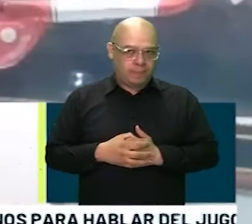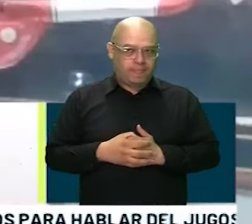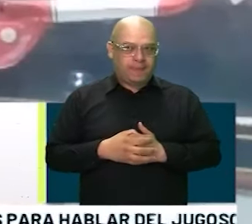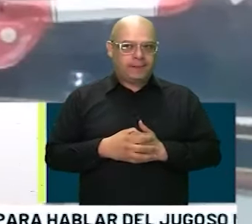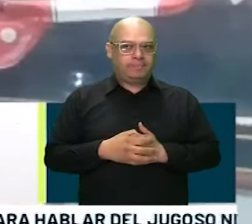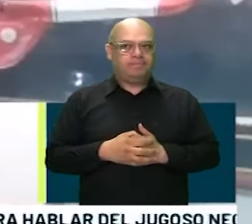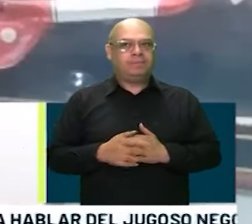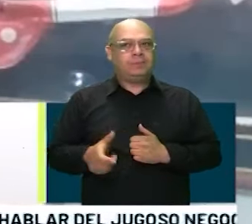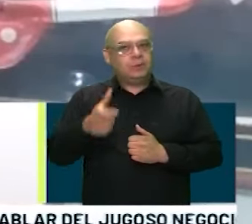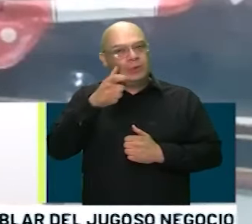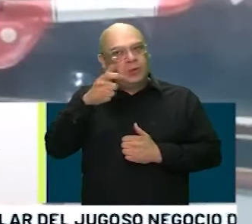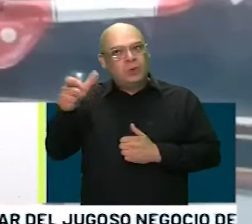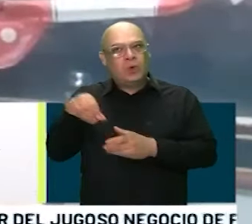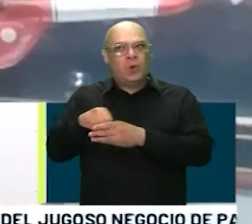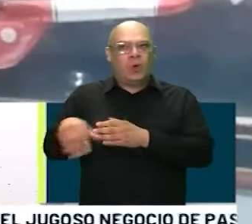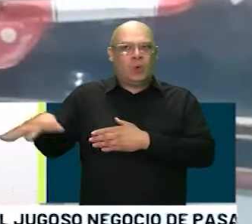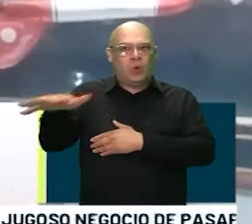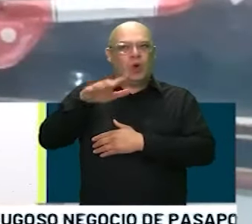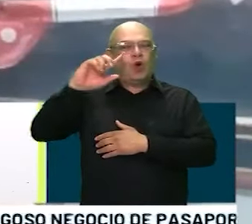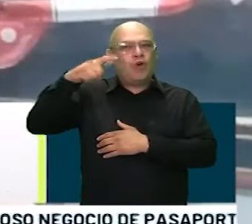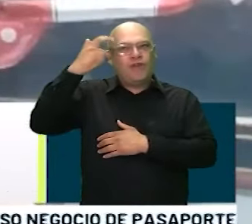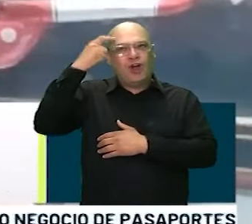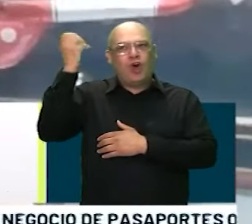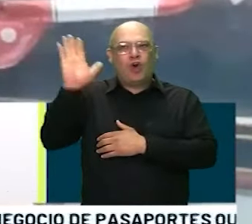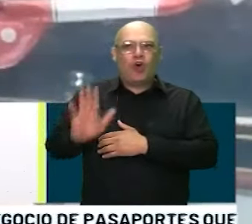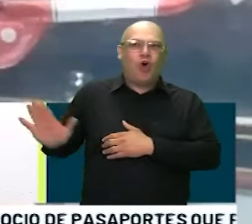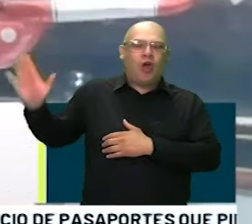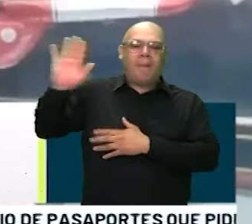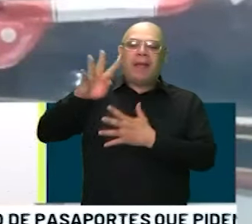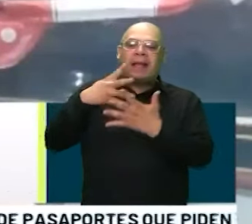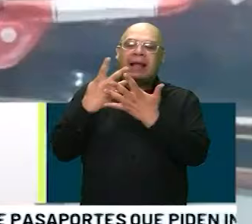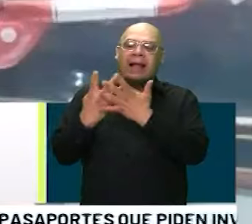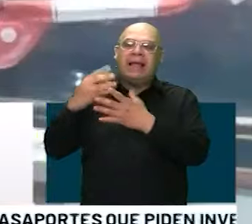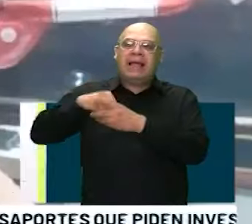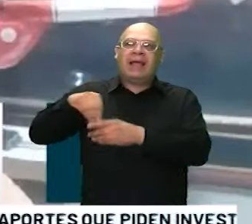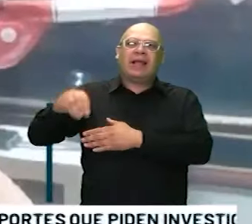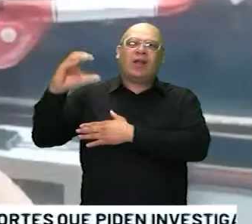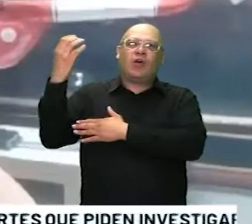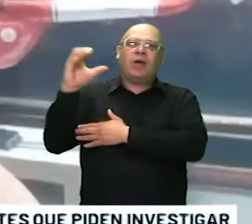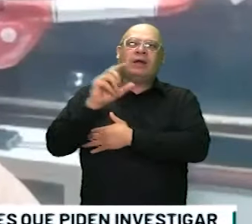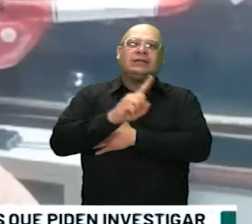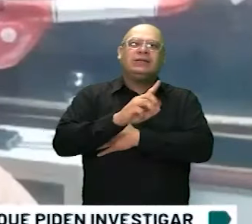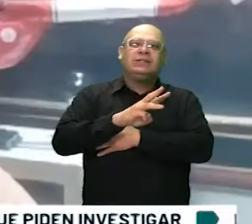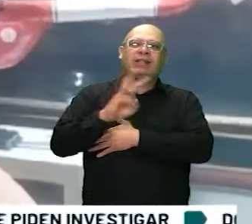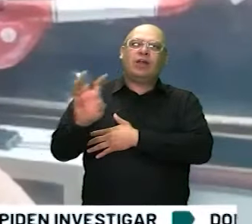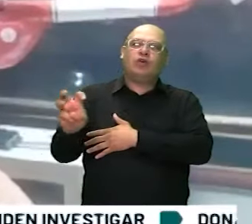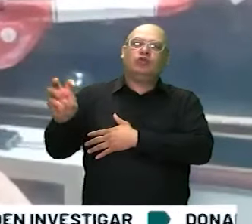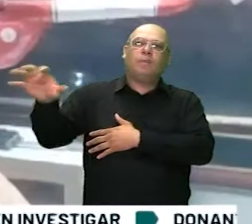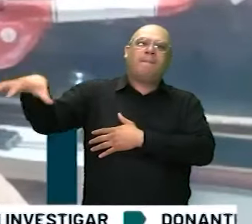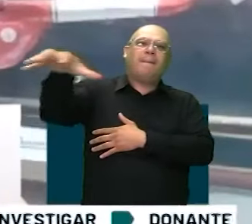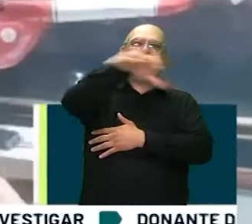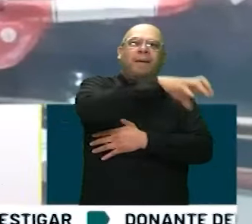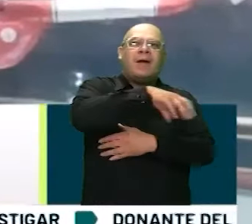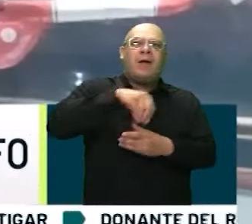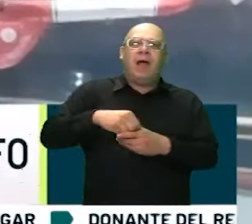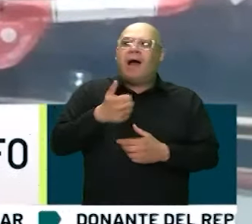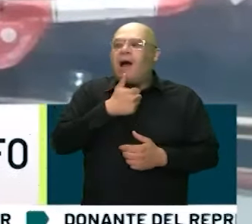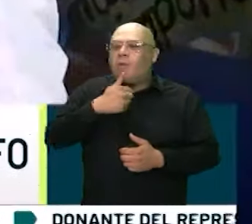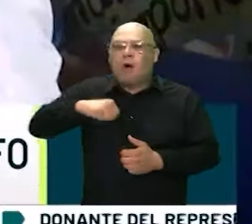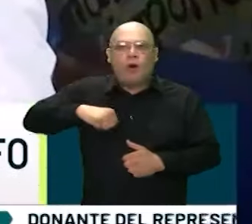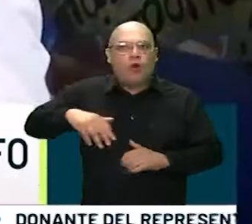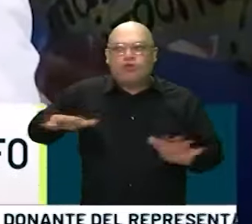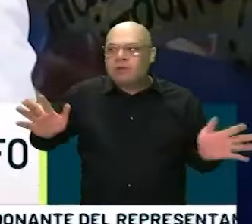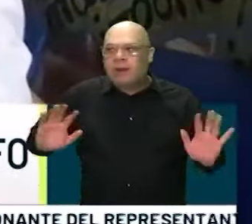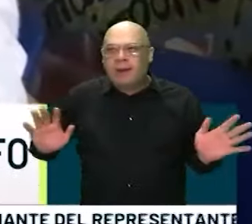la lupa desde el alto gobierno nacional, la única cárcel en todo Colombia, en los 138 establecimientos donde no tienen agua potable y esto se convierte